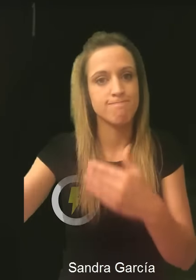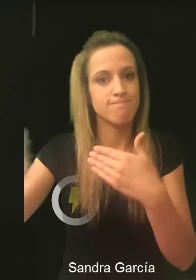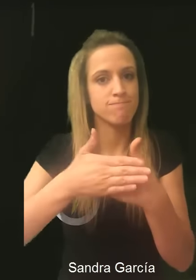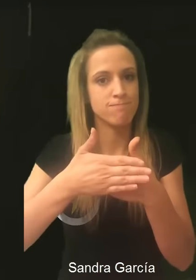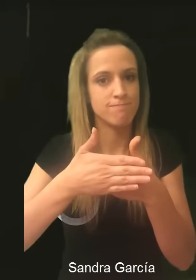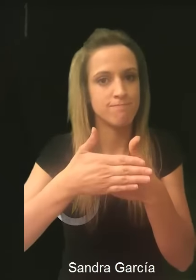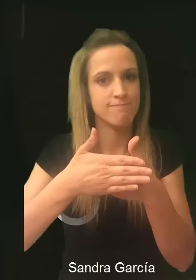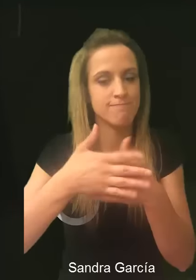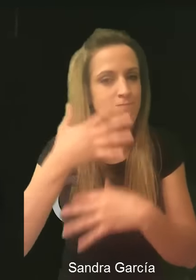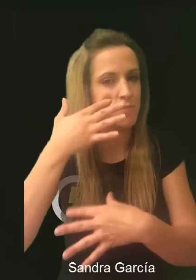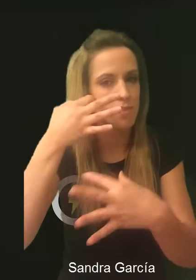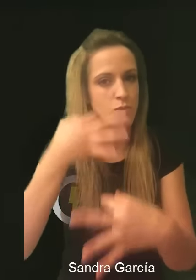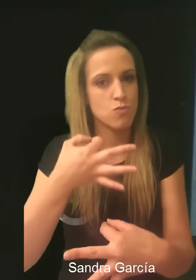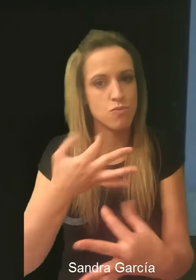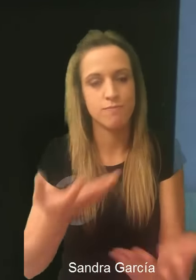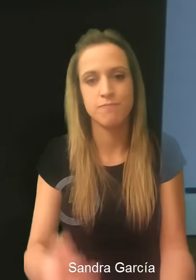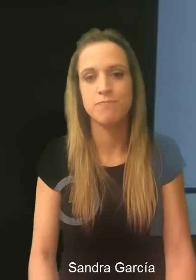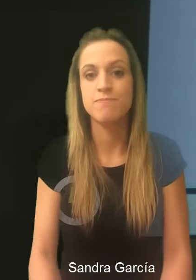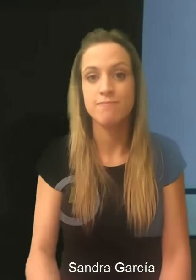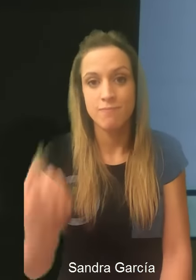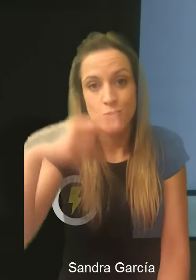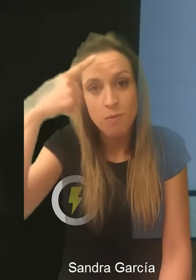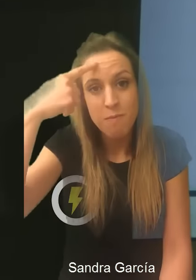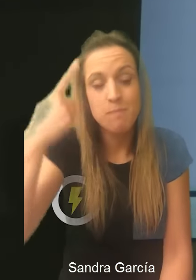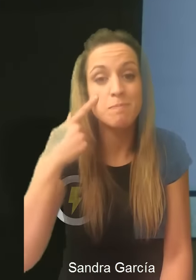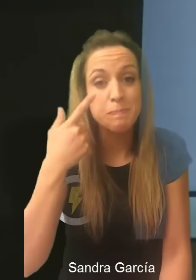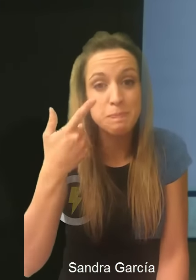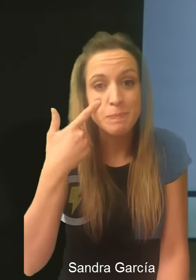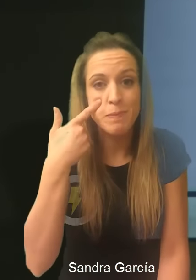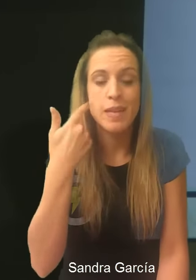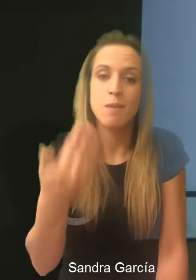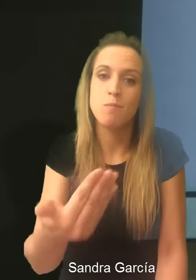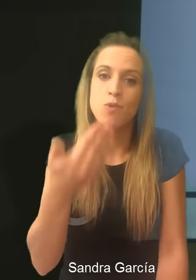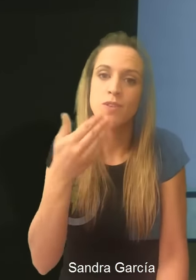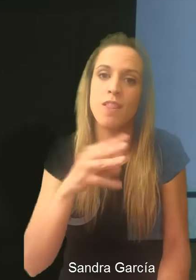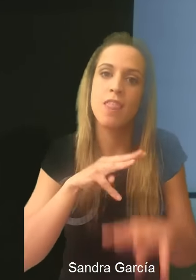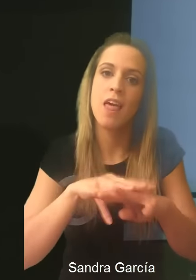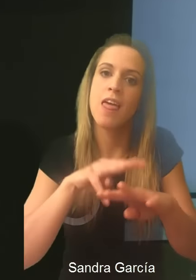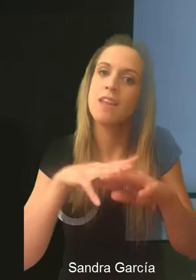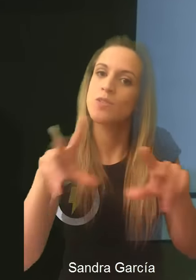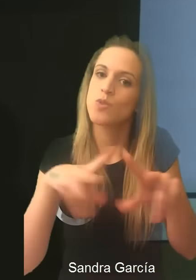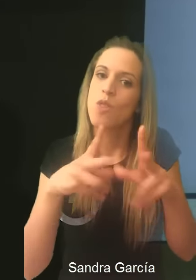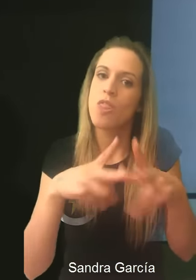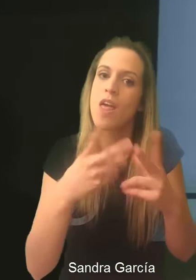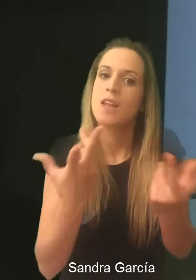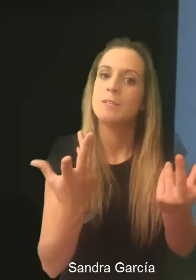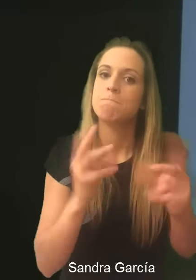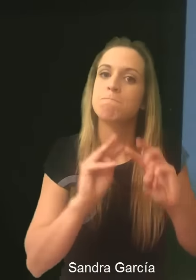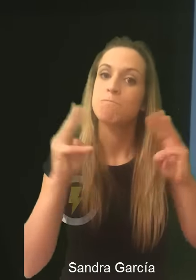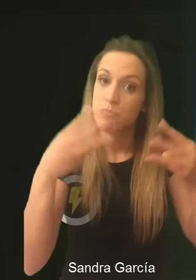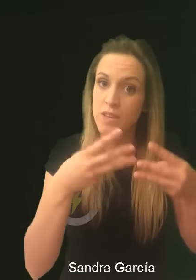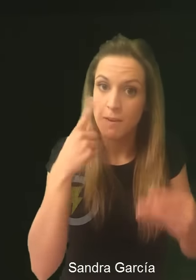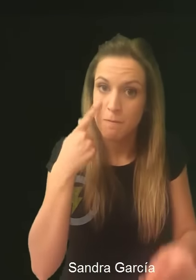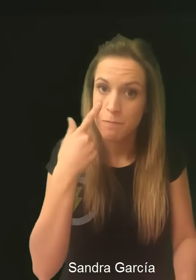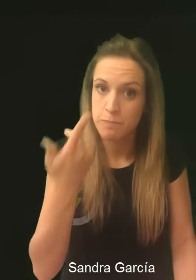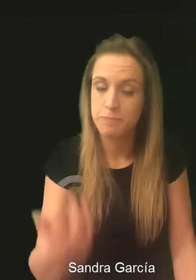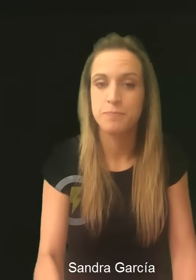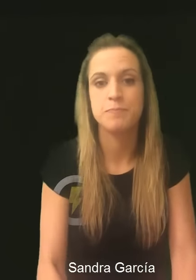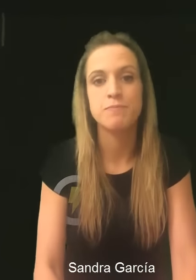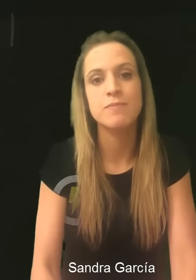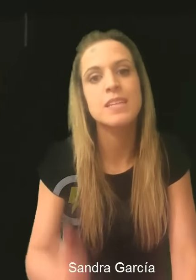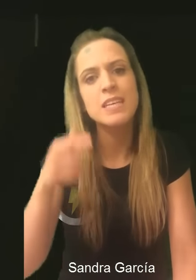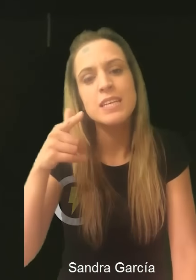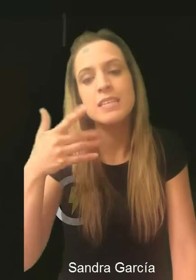o un negocio tradicional? La importancia del mundo de redes sociales y el mundo virtual. Ahí lo tenéis reflejado. Todo este tipo de